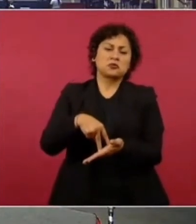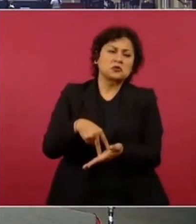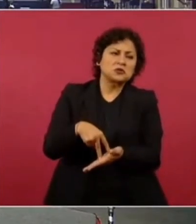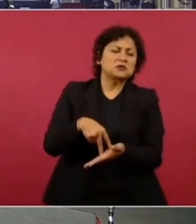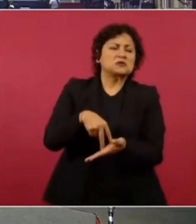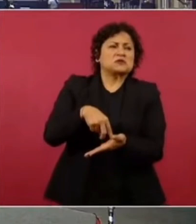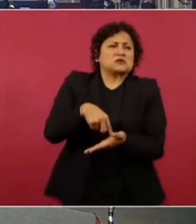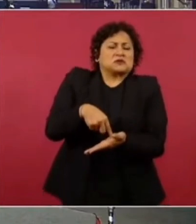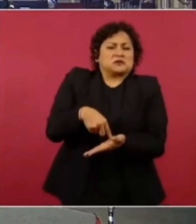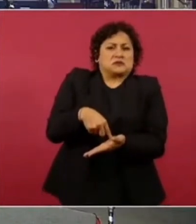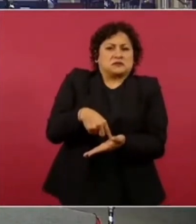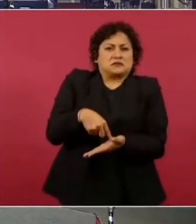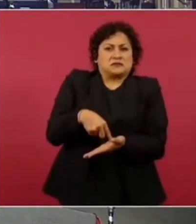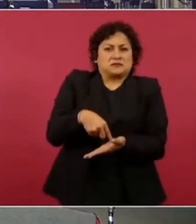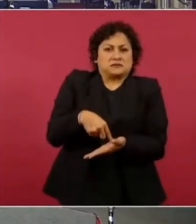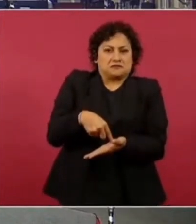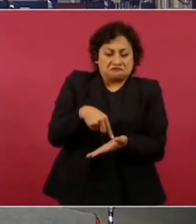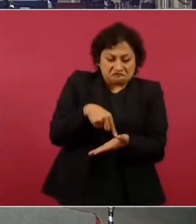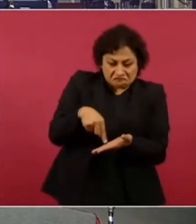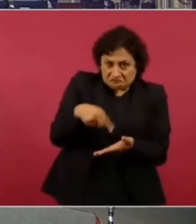acabar con la corrupción